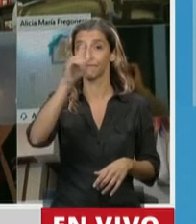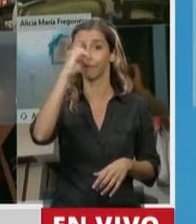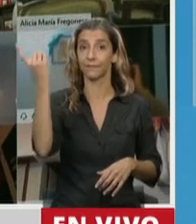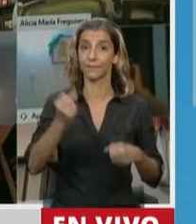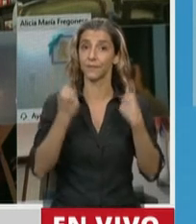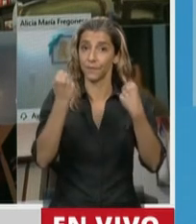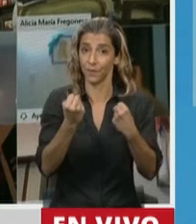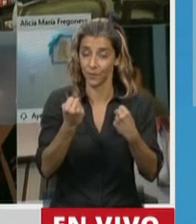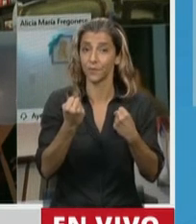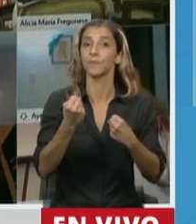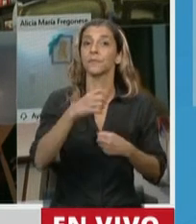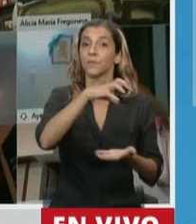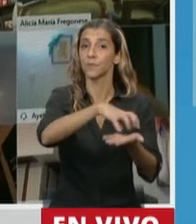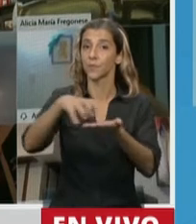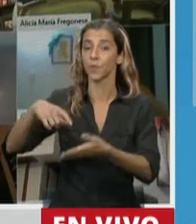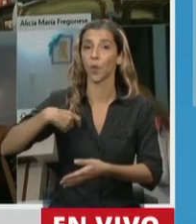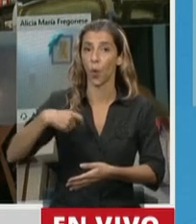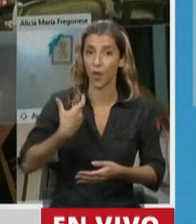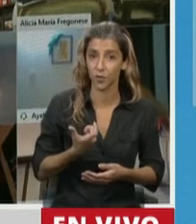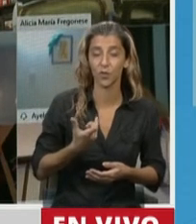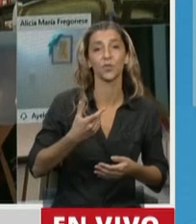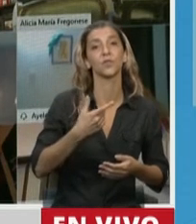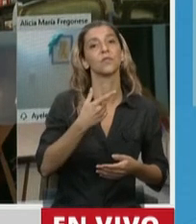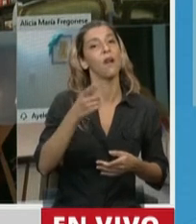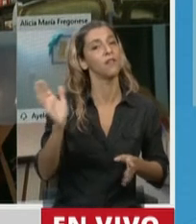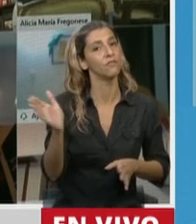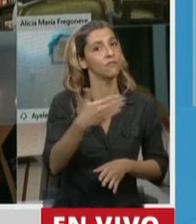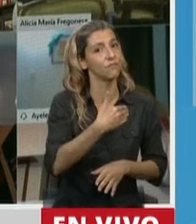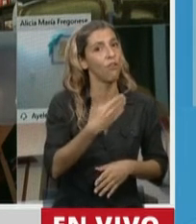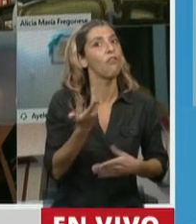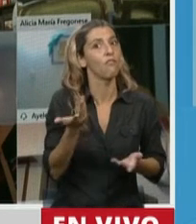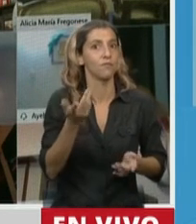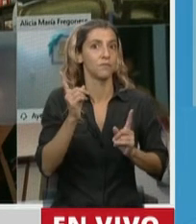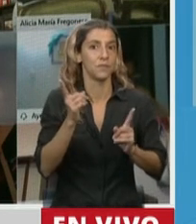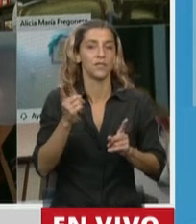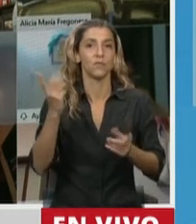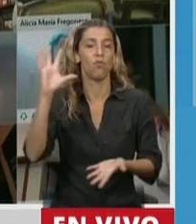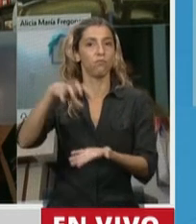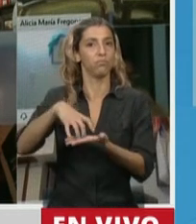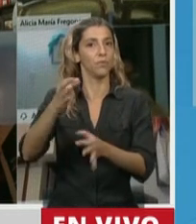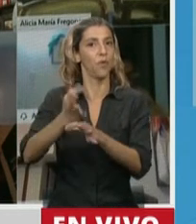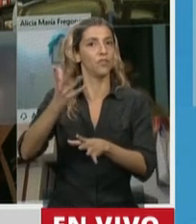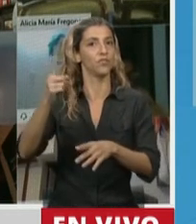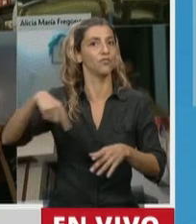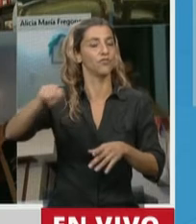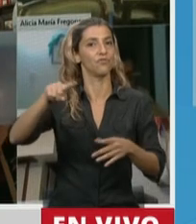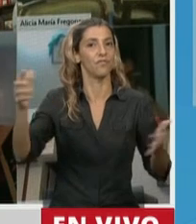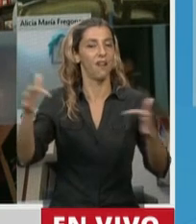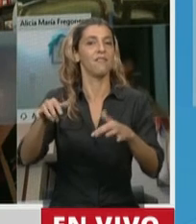profesionales para no dejar afuera esos adultos mayores a los que la digitalización